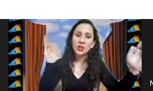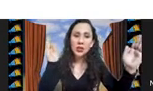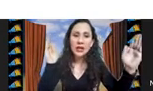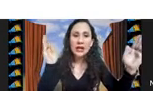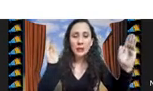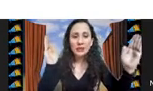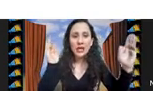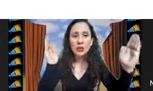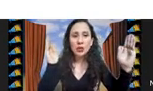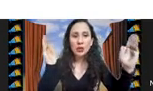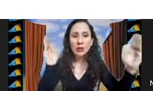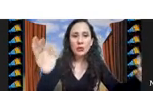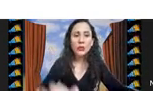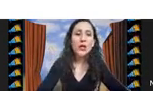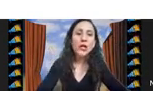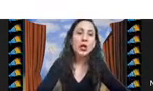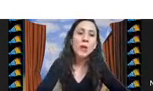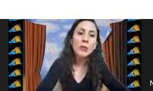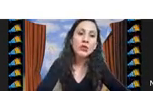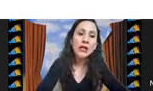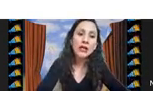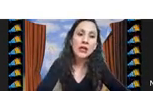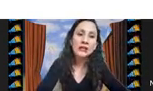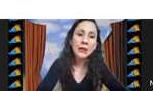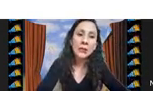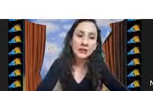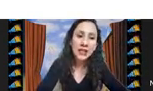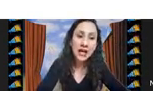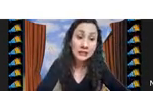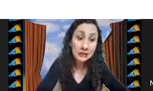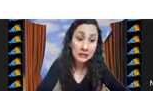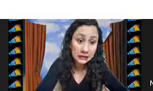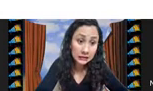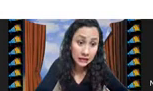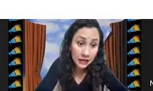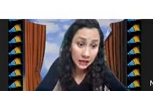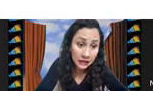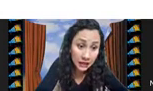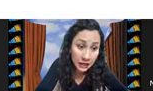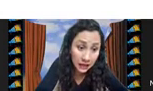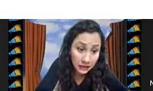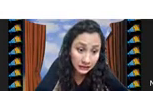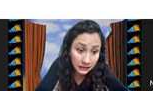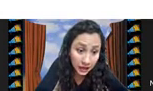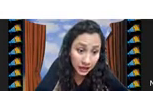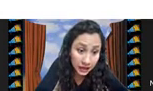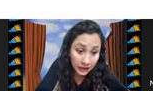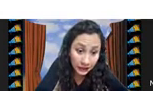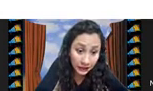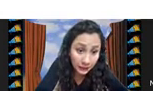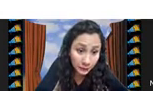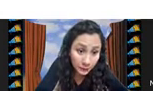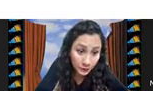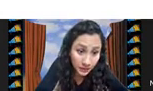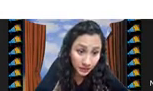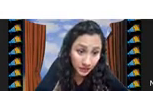25% de la capacidad del contenedor y luego vamos variando las capacidades desde 100 hasta